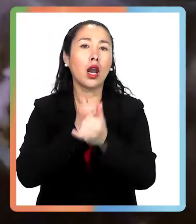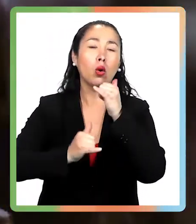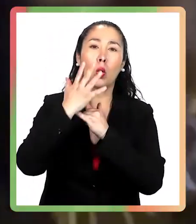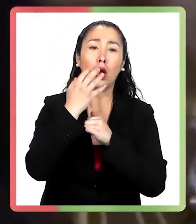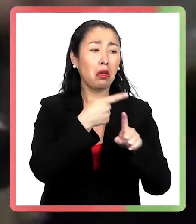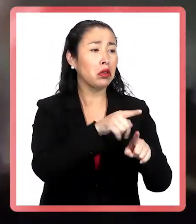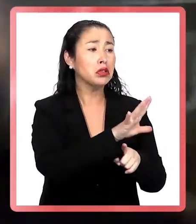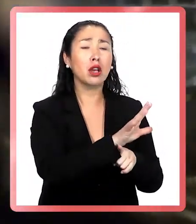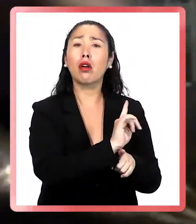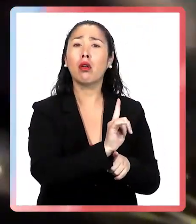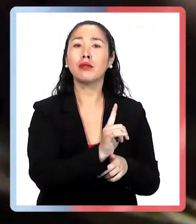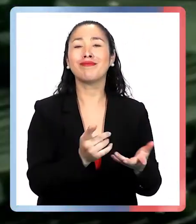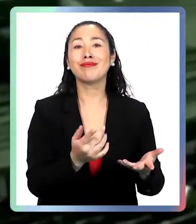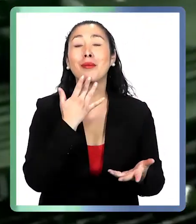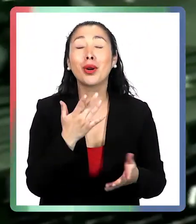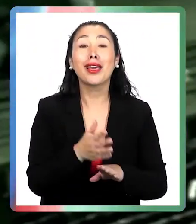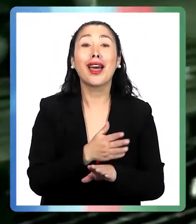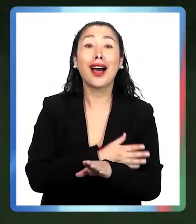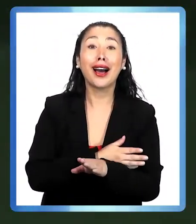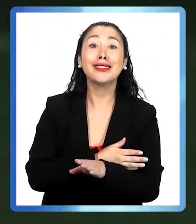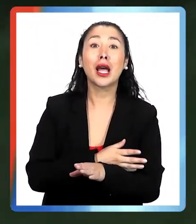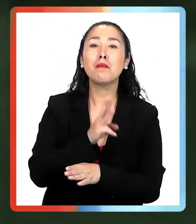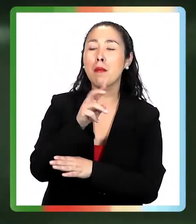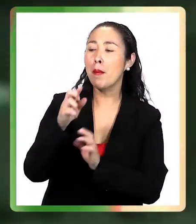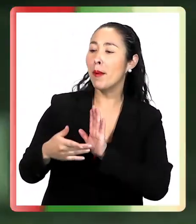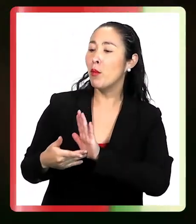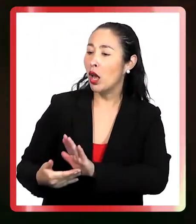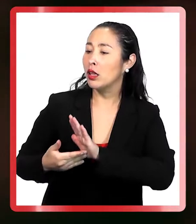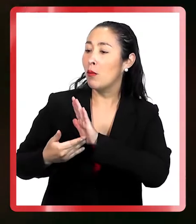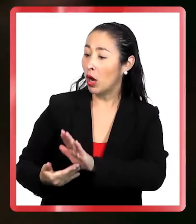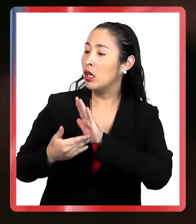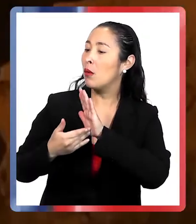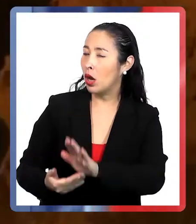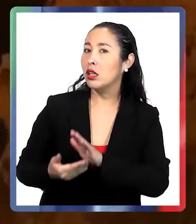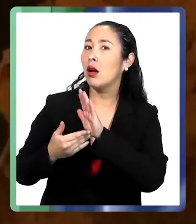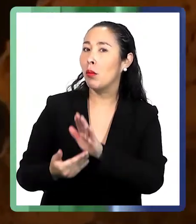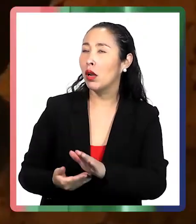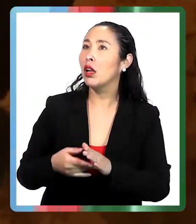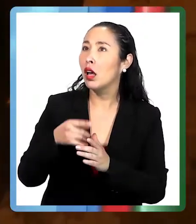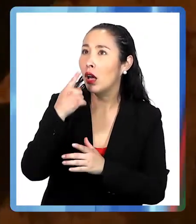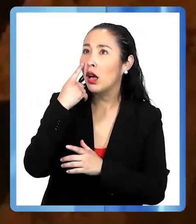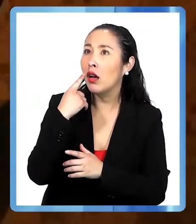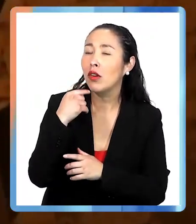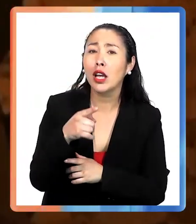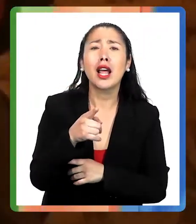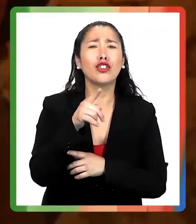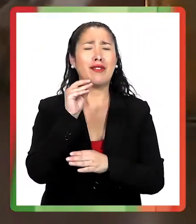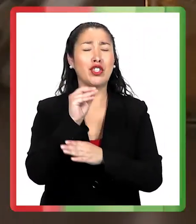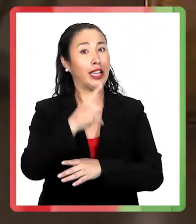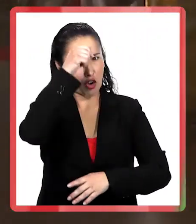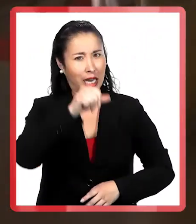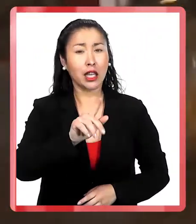alcohol y a muchas otras cosas. ¿Por qué? Porque lo expusieron muy tempranamente. El mensaje no es te voy a